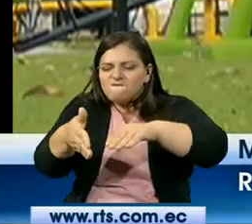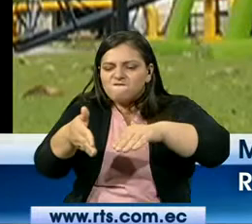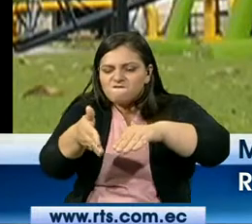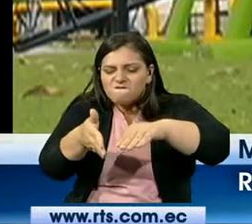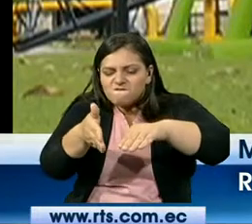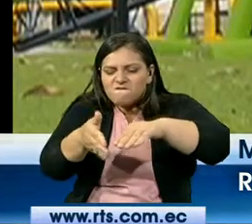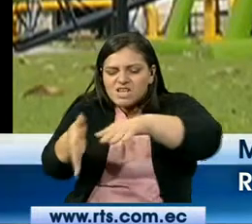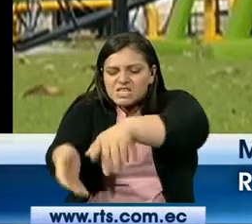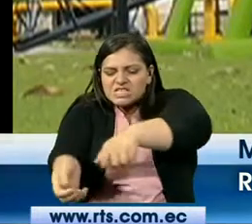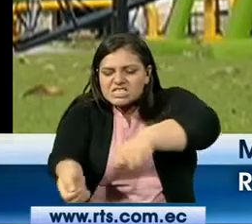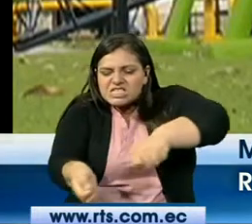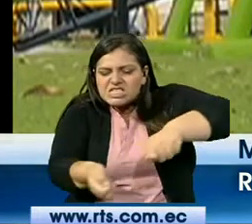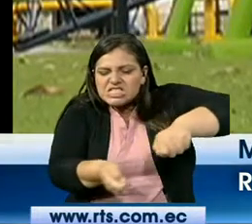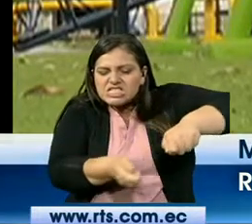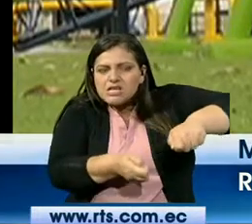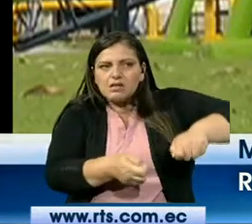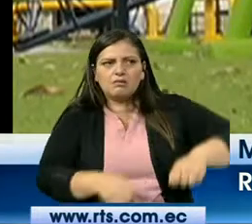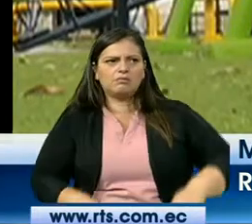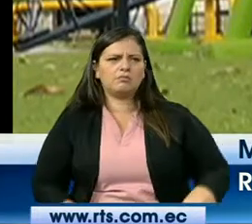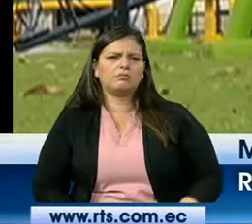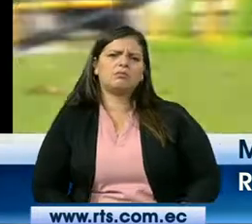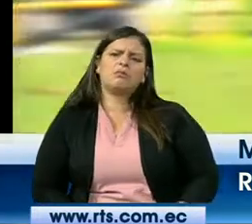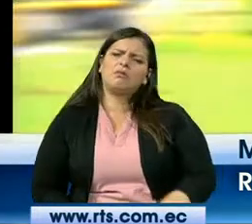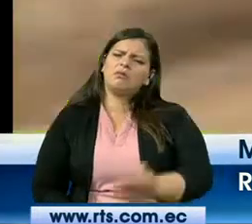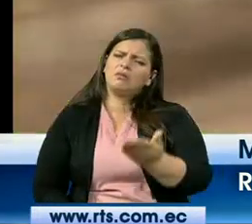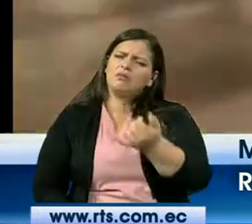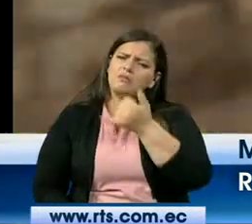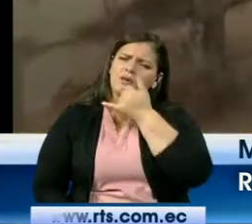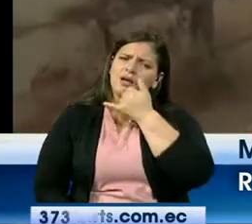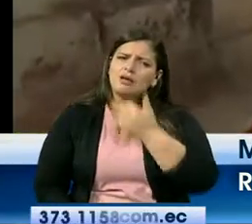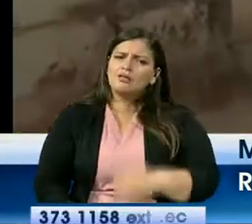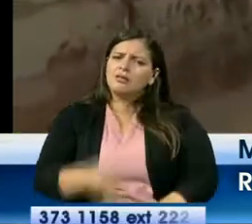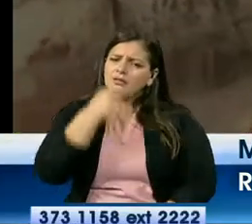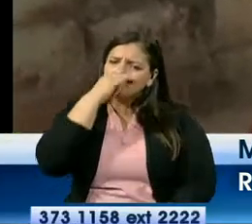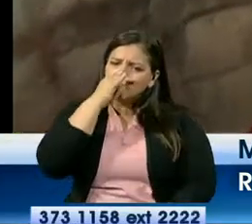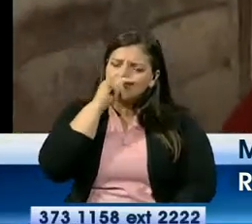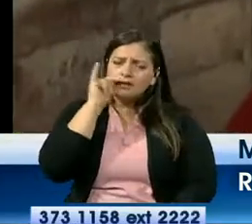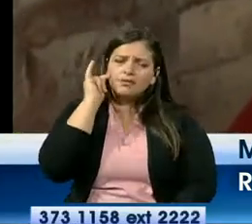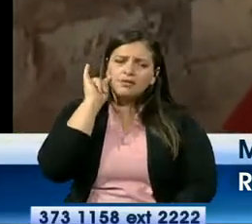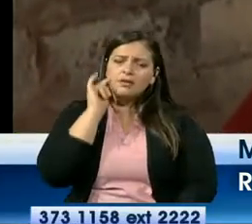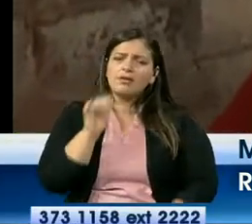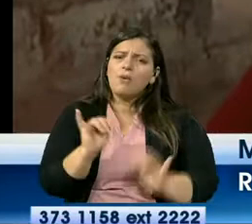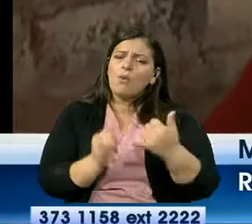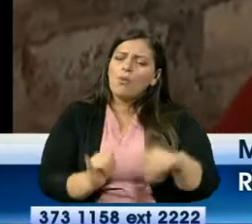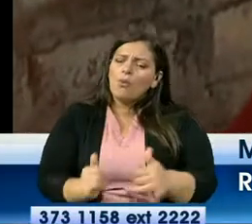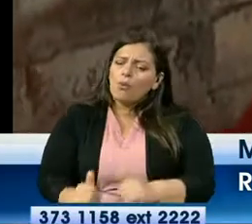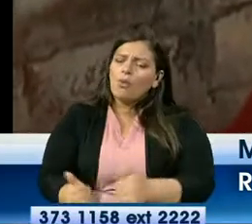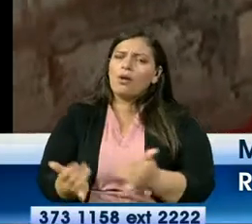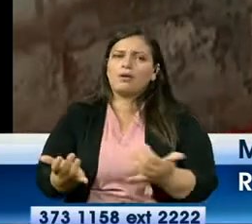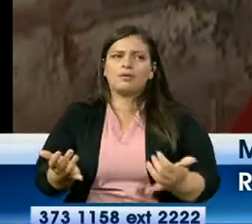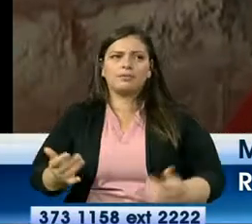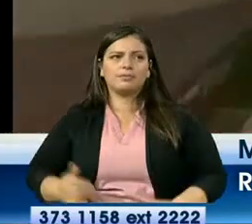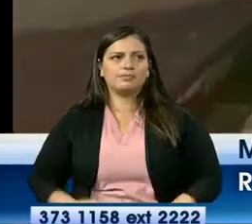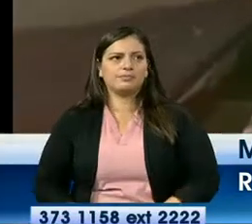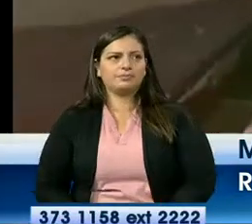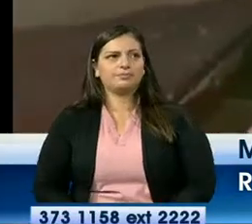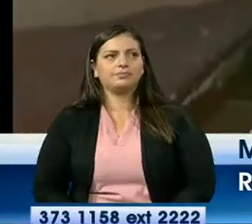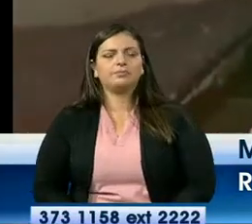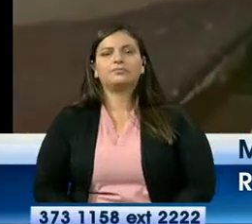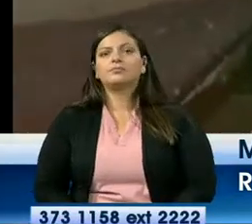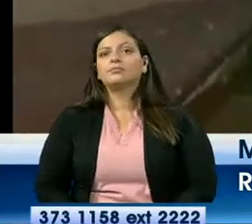consumir los ladrones que tienen aquí Consumen droga Incluso hace algunos días los moradores lograron quitar a los